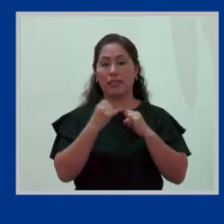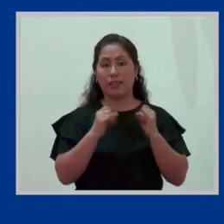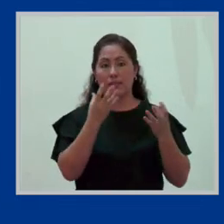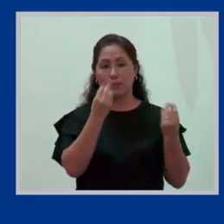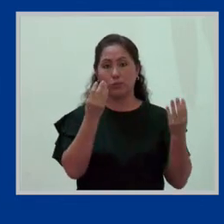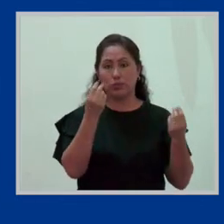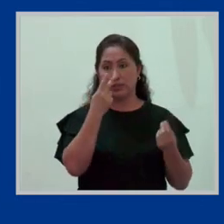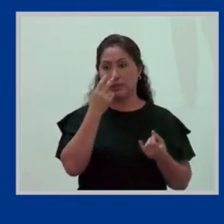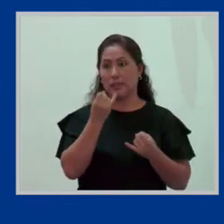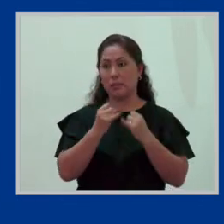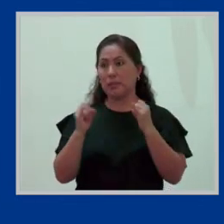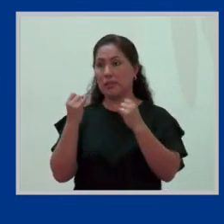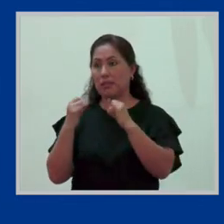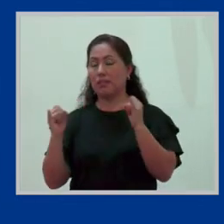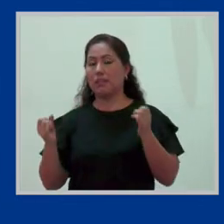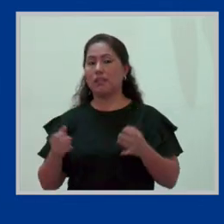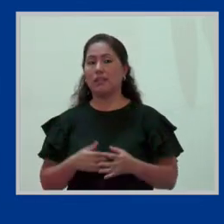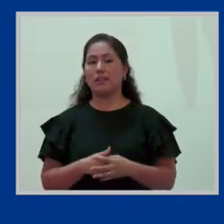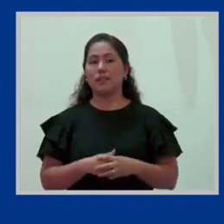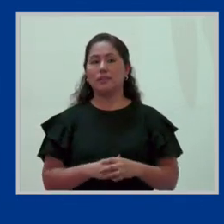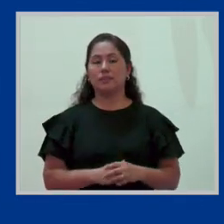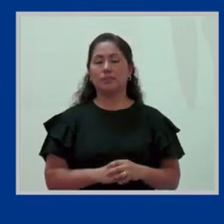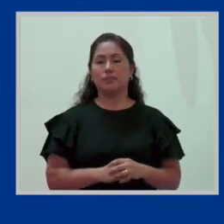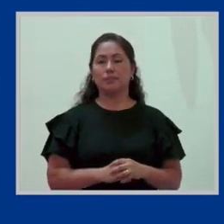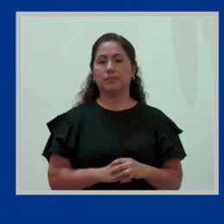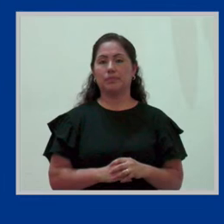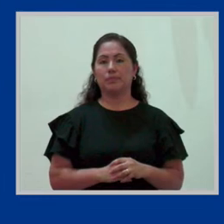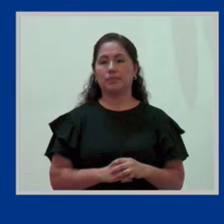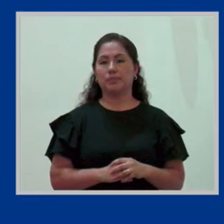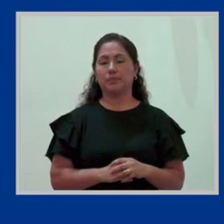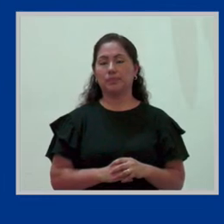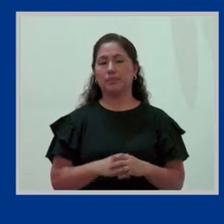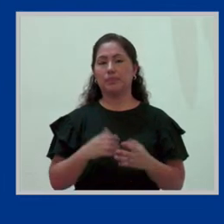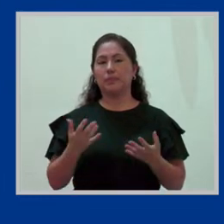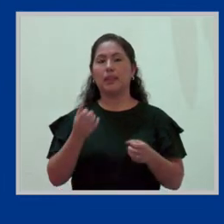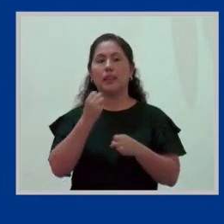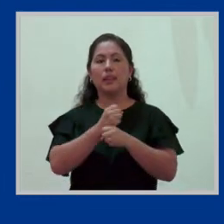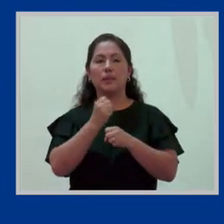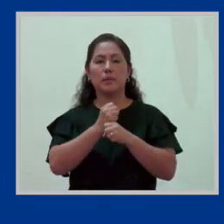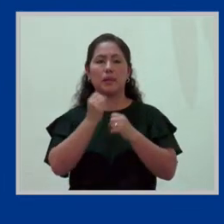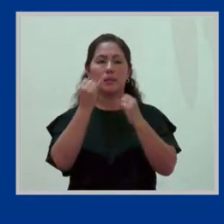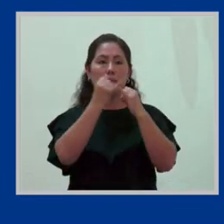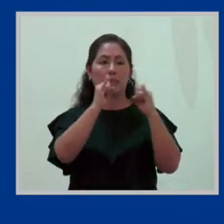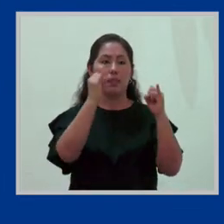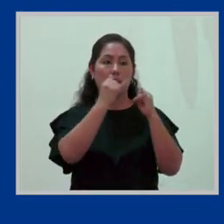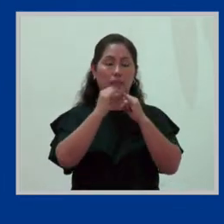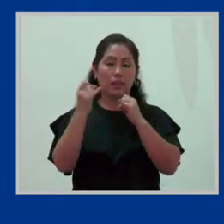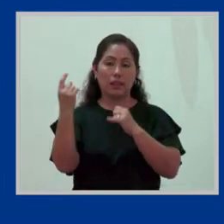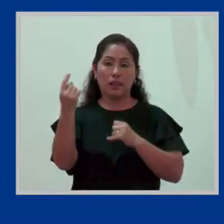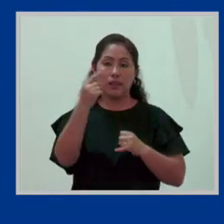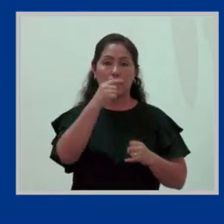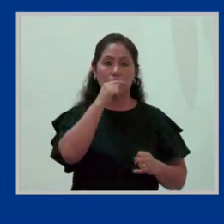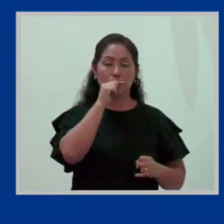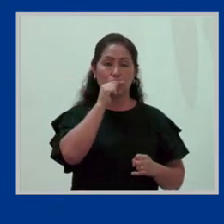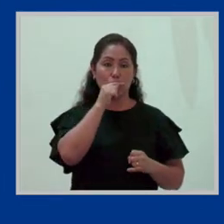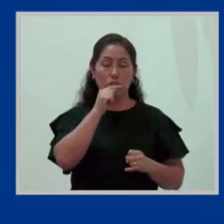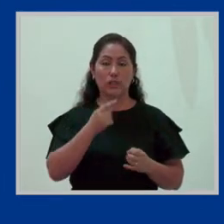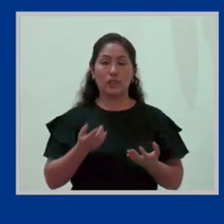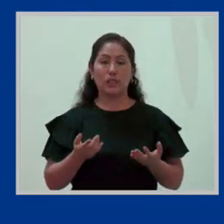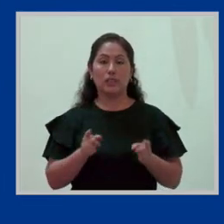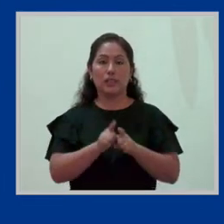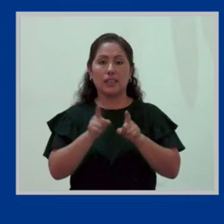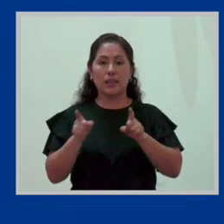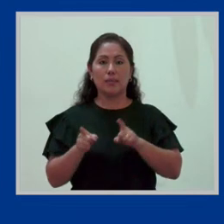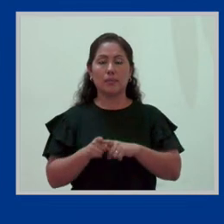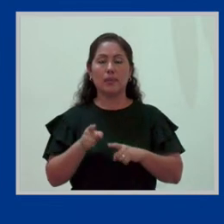chiquitito, así que seguro se ve bien nublado, pero se los voy diciendo. El trabajo independiente es lo predominante en